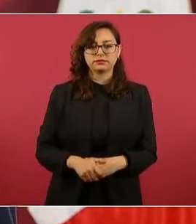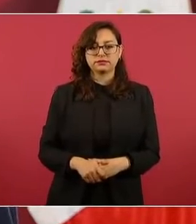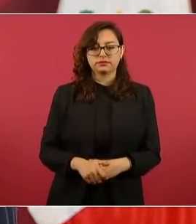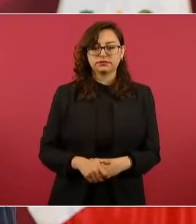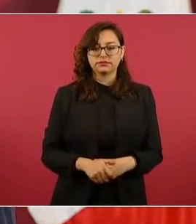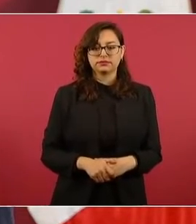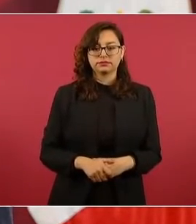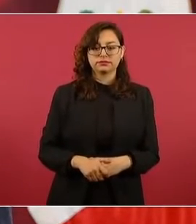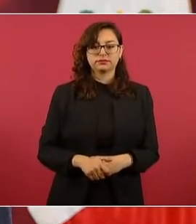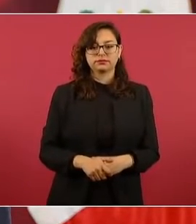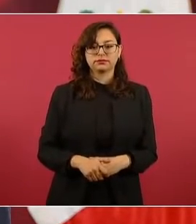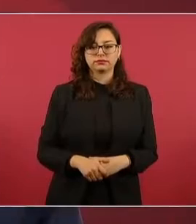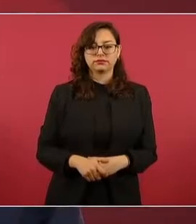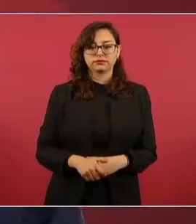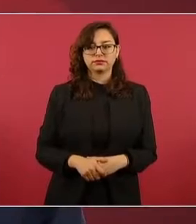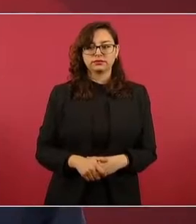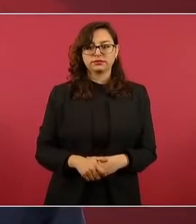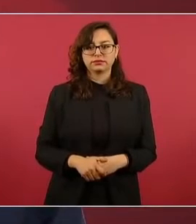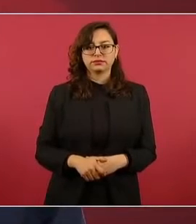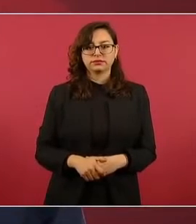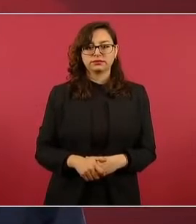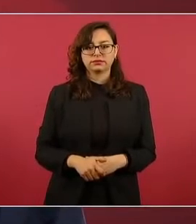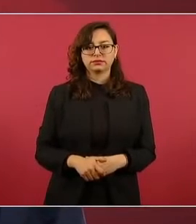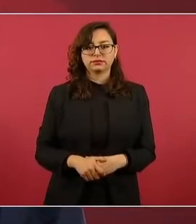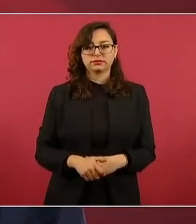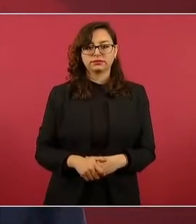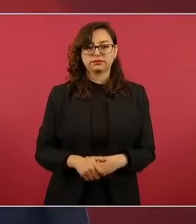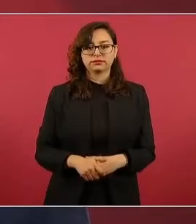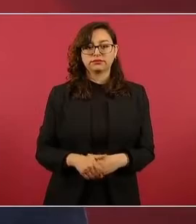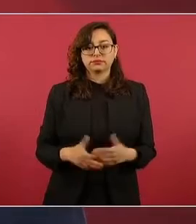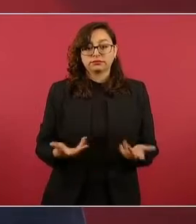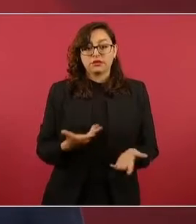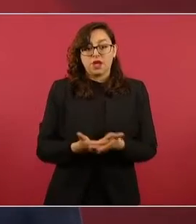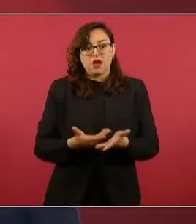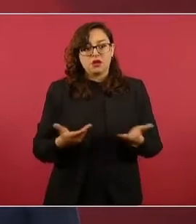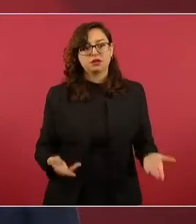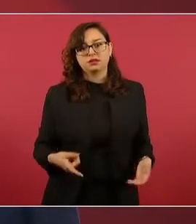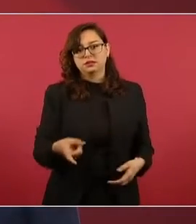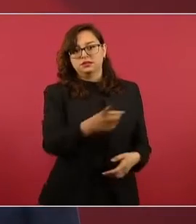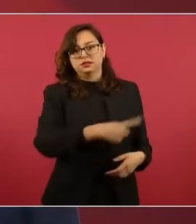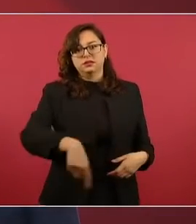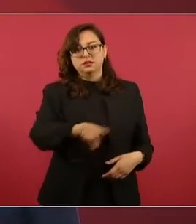se conforman.